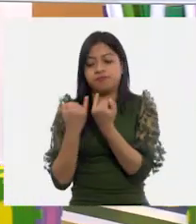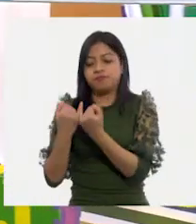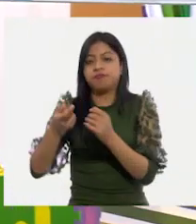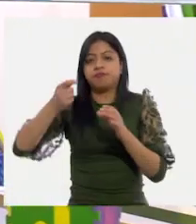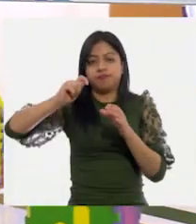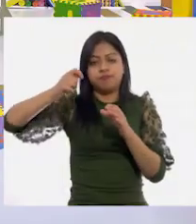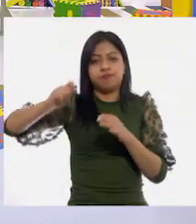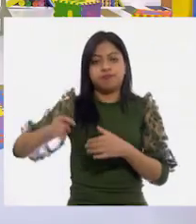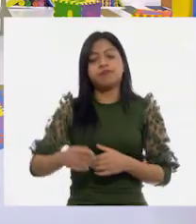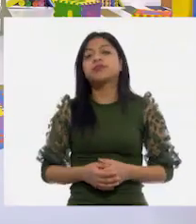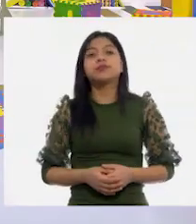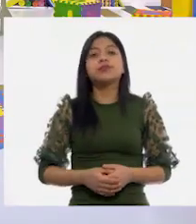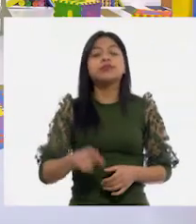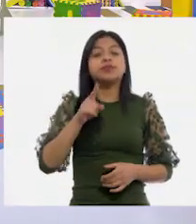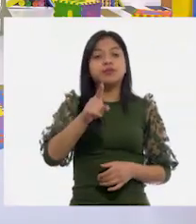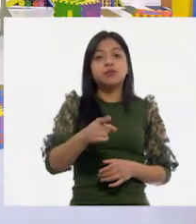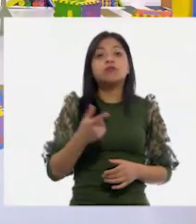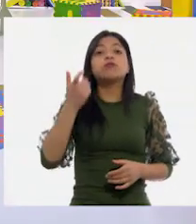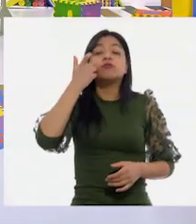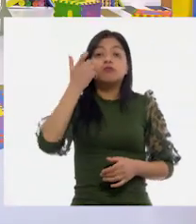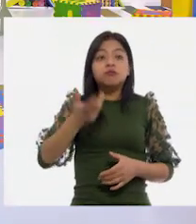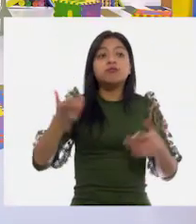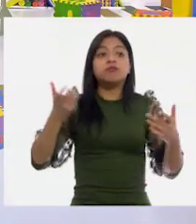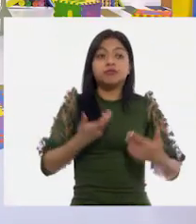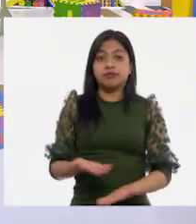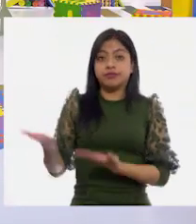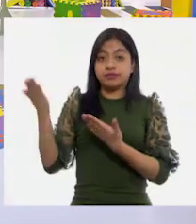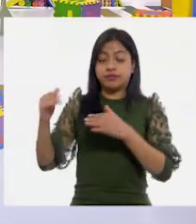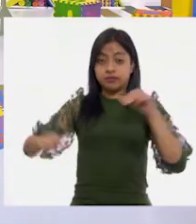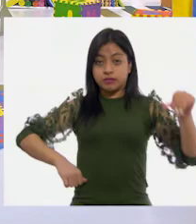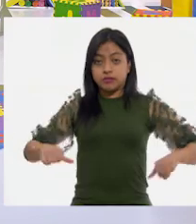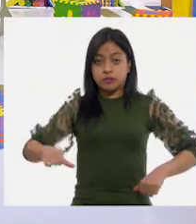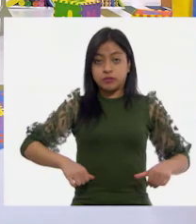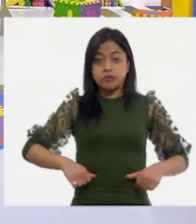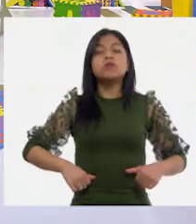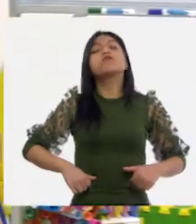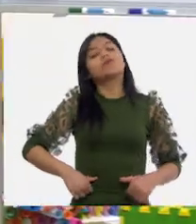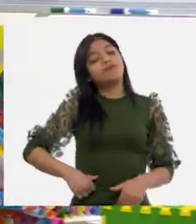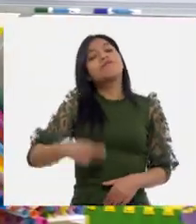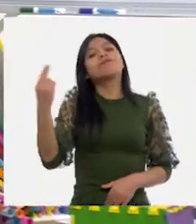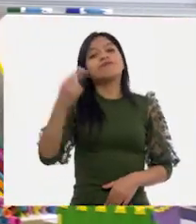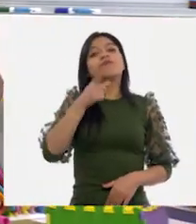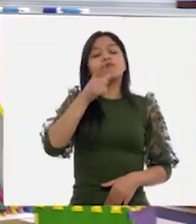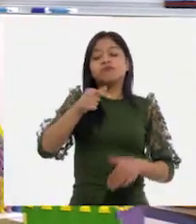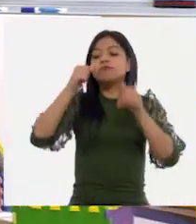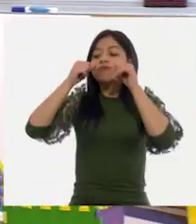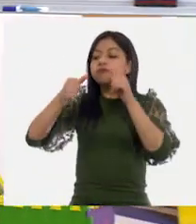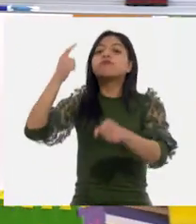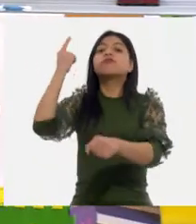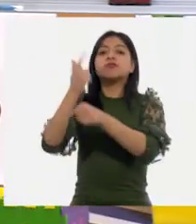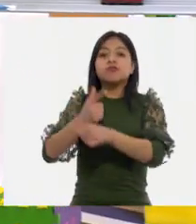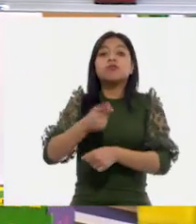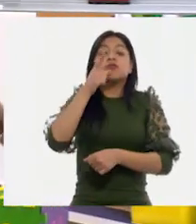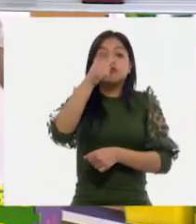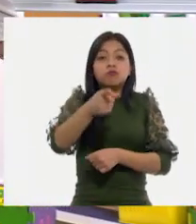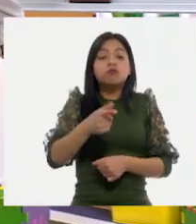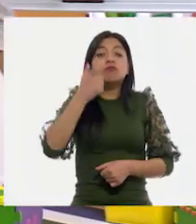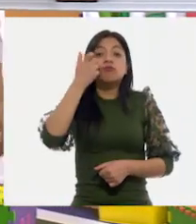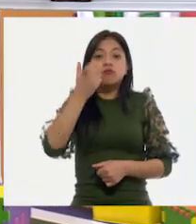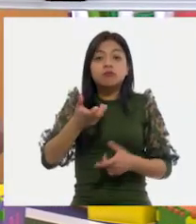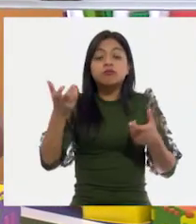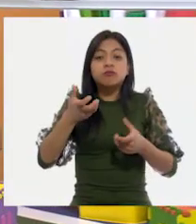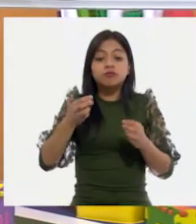es importante que cuando realicemos este tipo de actividades, nos demos cuenta que la unidad de medida es